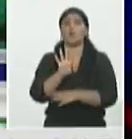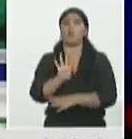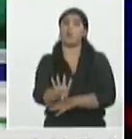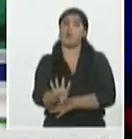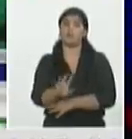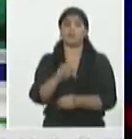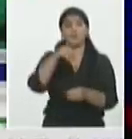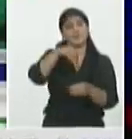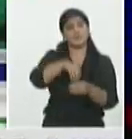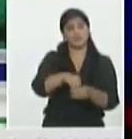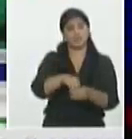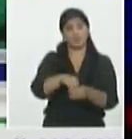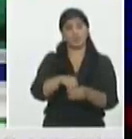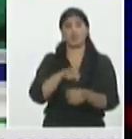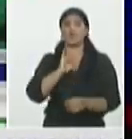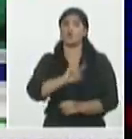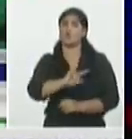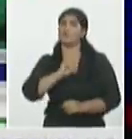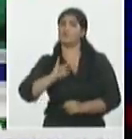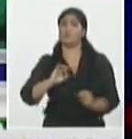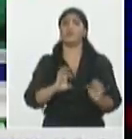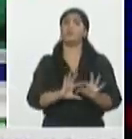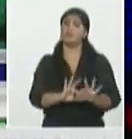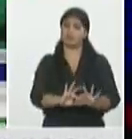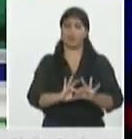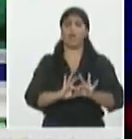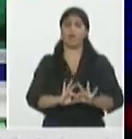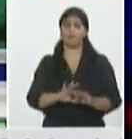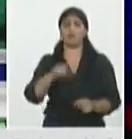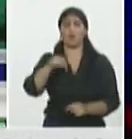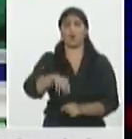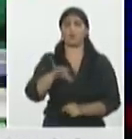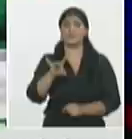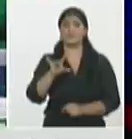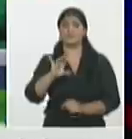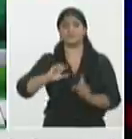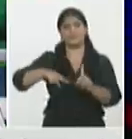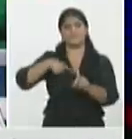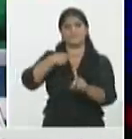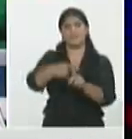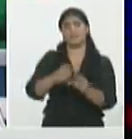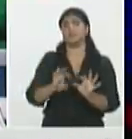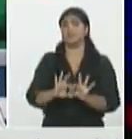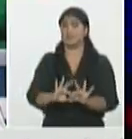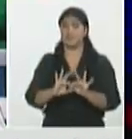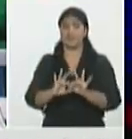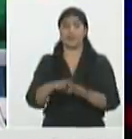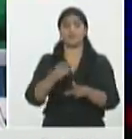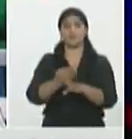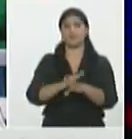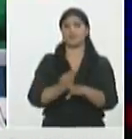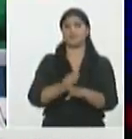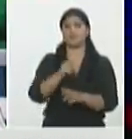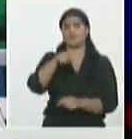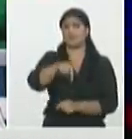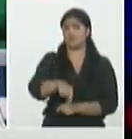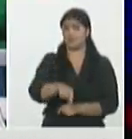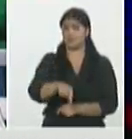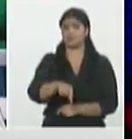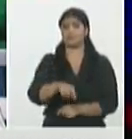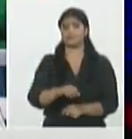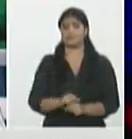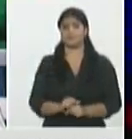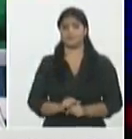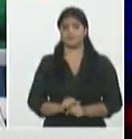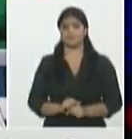99 graves 15 más esa cifra dicen por